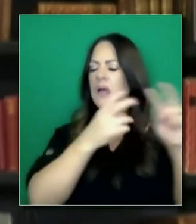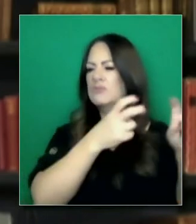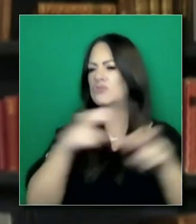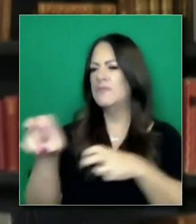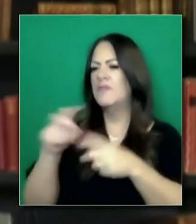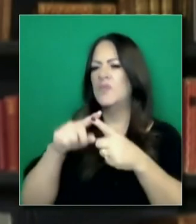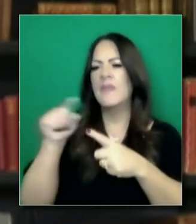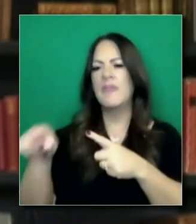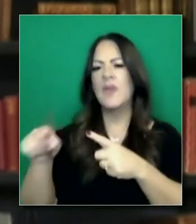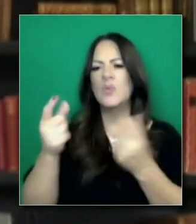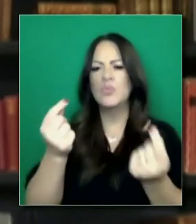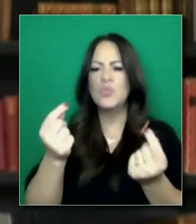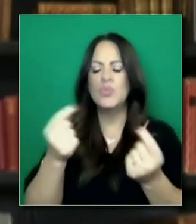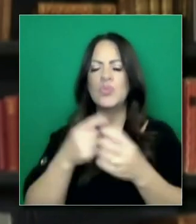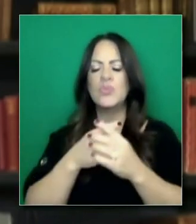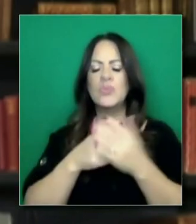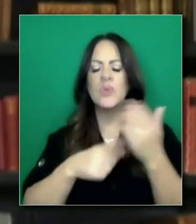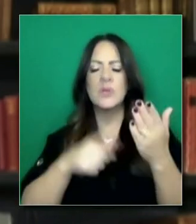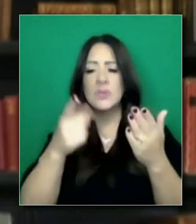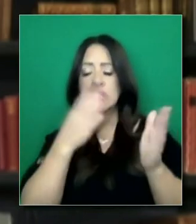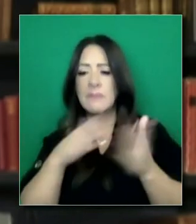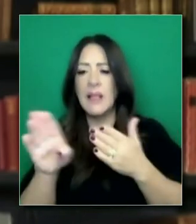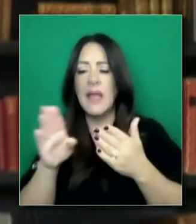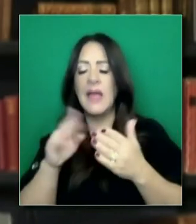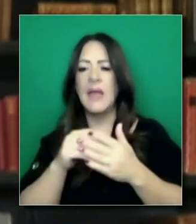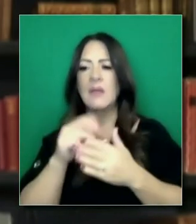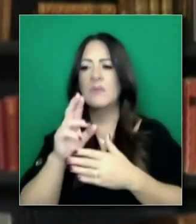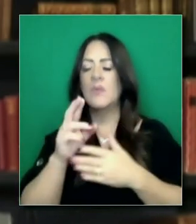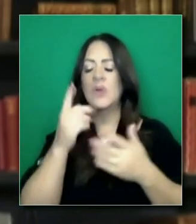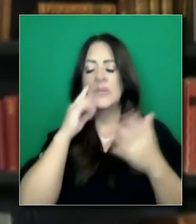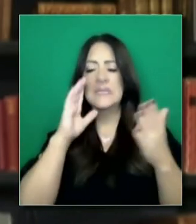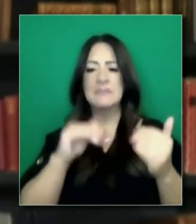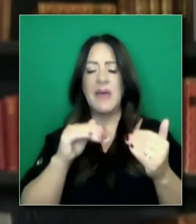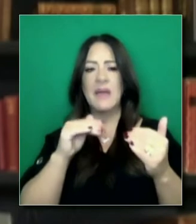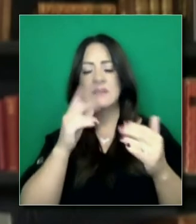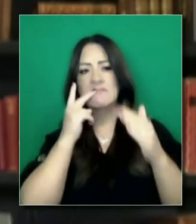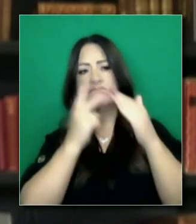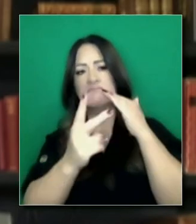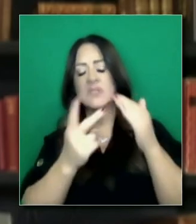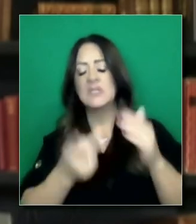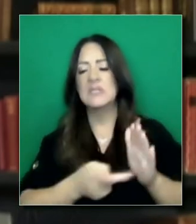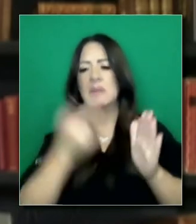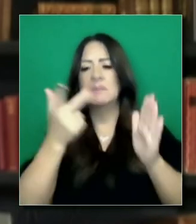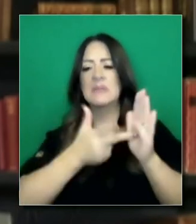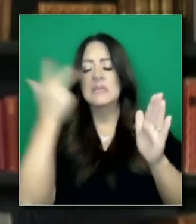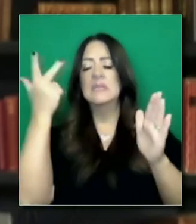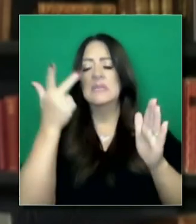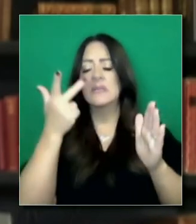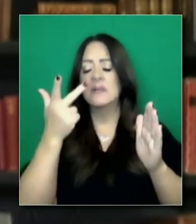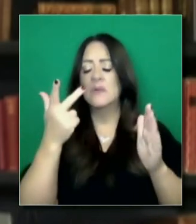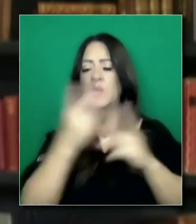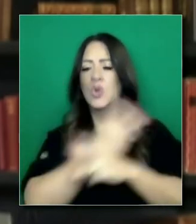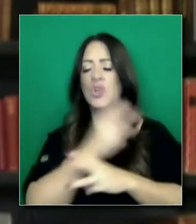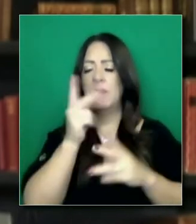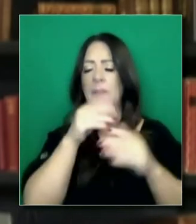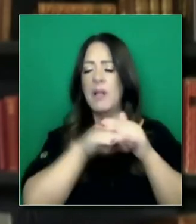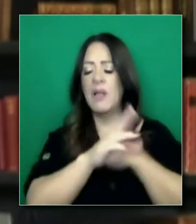tienen para lidiar con esta hospitalización que puede duplicarse?